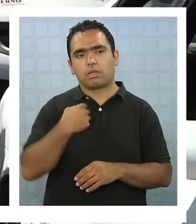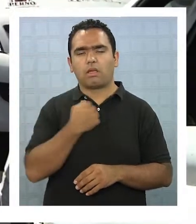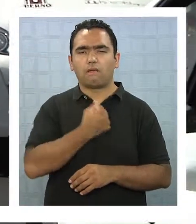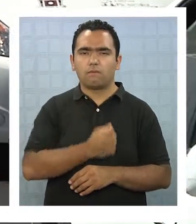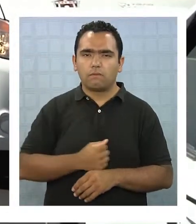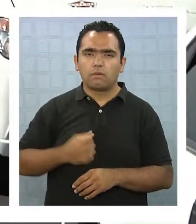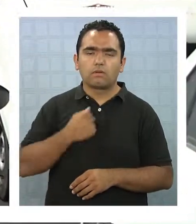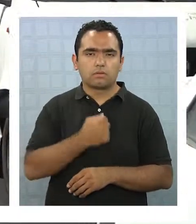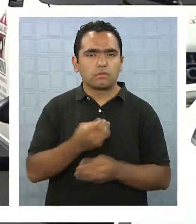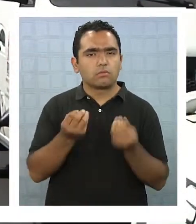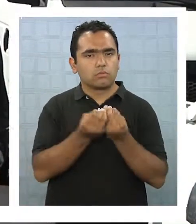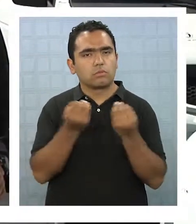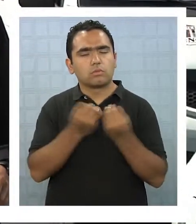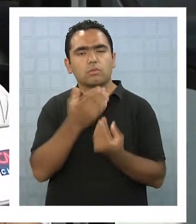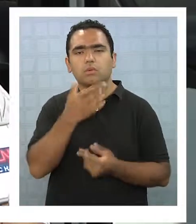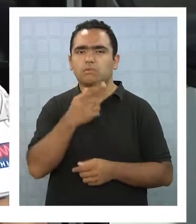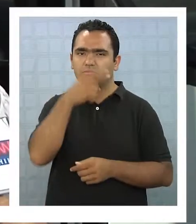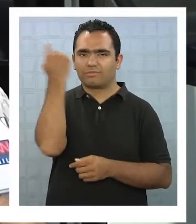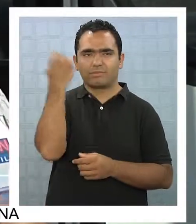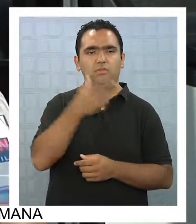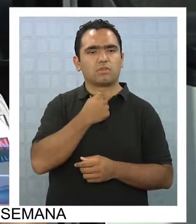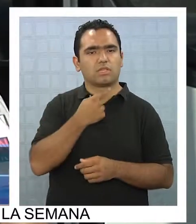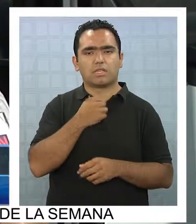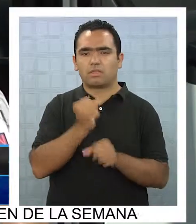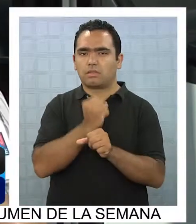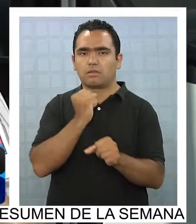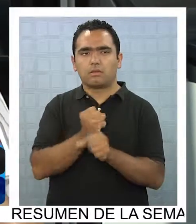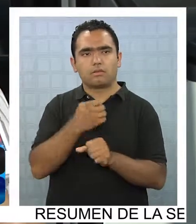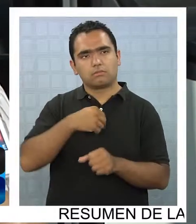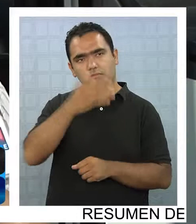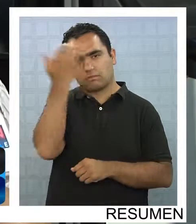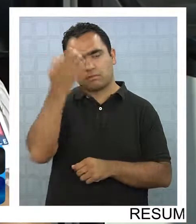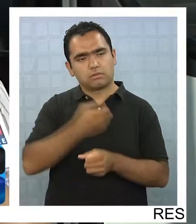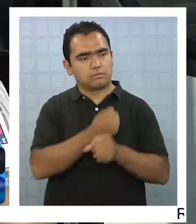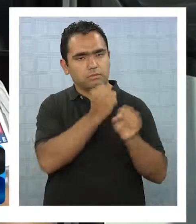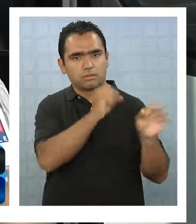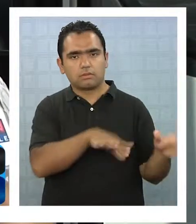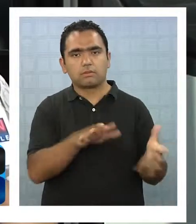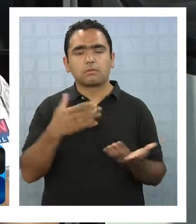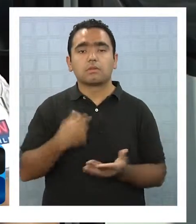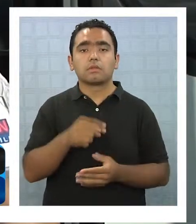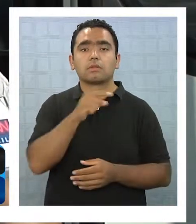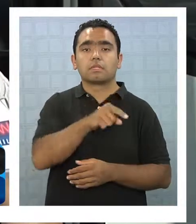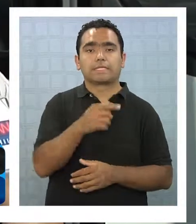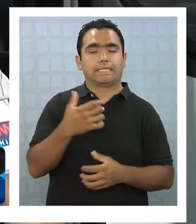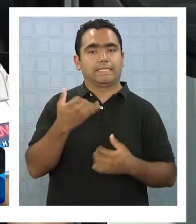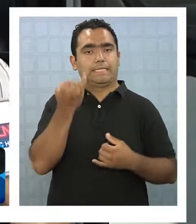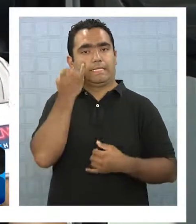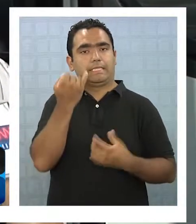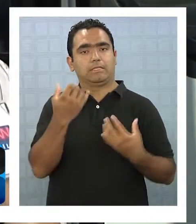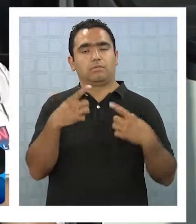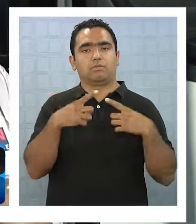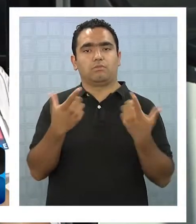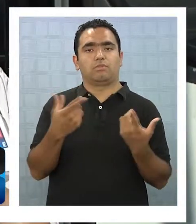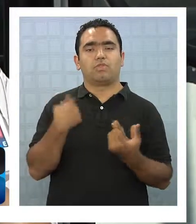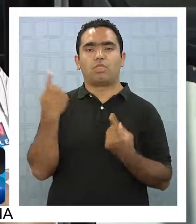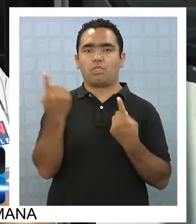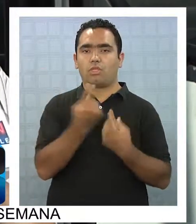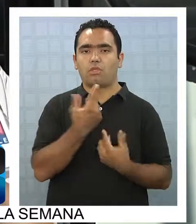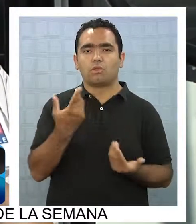porque algunos conductores y compañeros ya no quieren trabajar ya, se aburren, se van. Así que esta incomodidad es para todos, no solo para